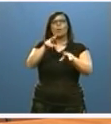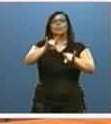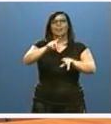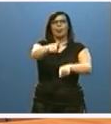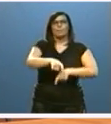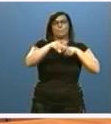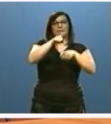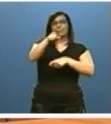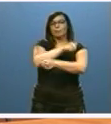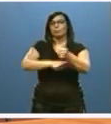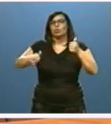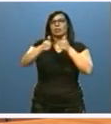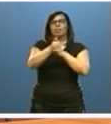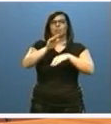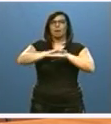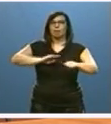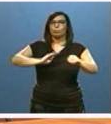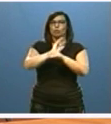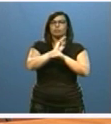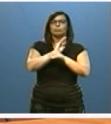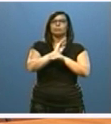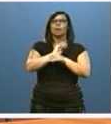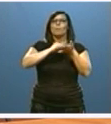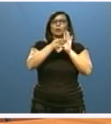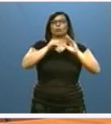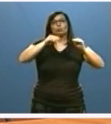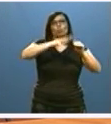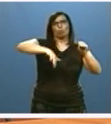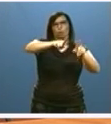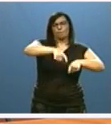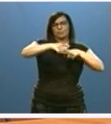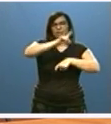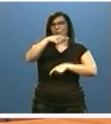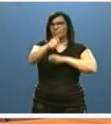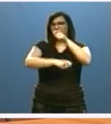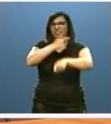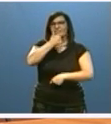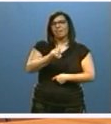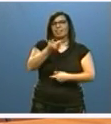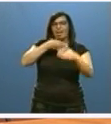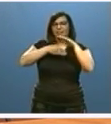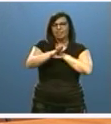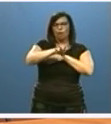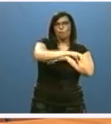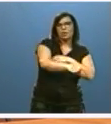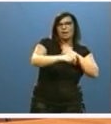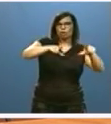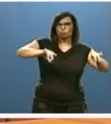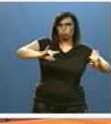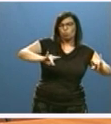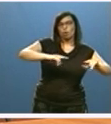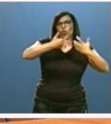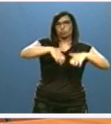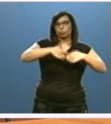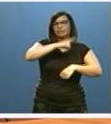Preferencia en el apoyo financiero a los proyectos empresariales que se asienten en las cuencas. Facilidades en el acceso al suelo industrial. Apertura